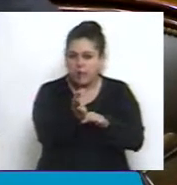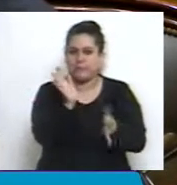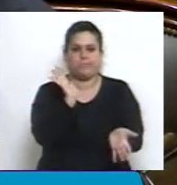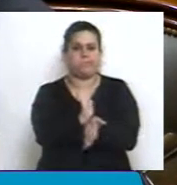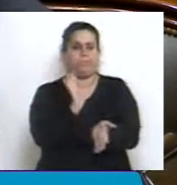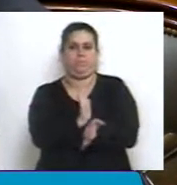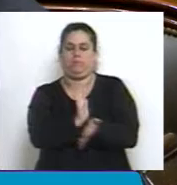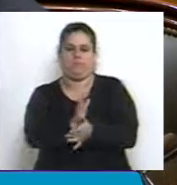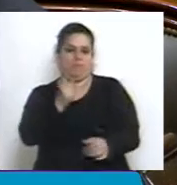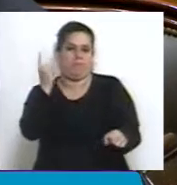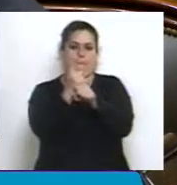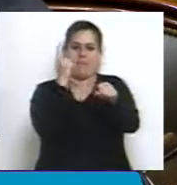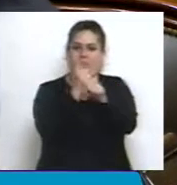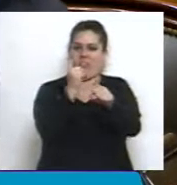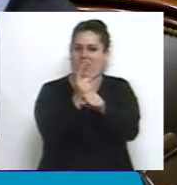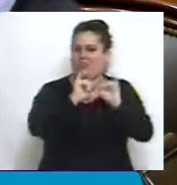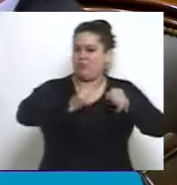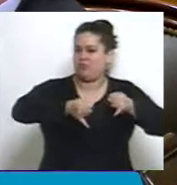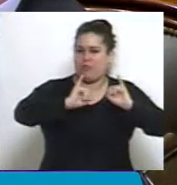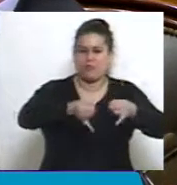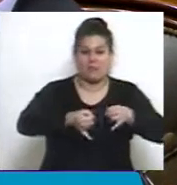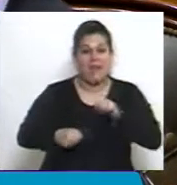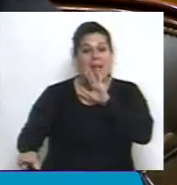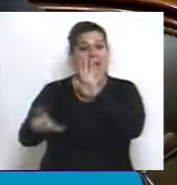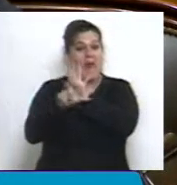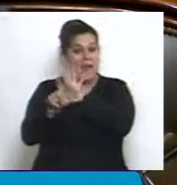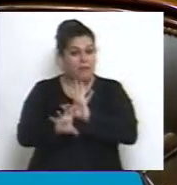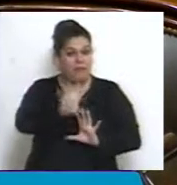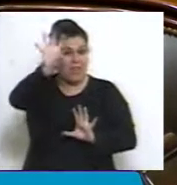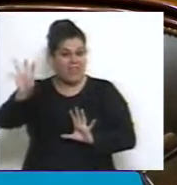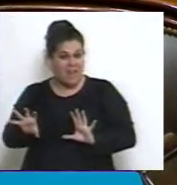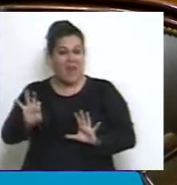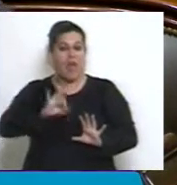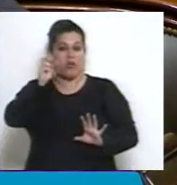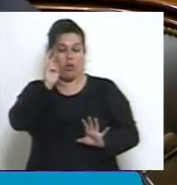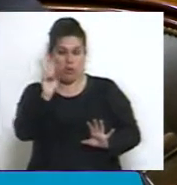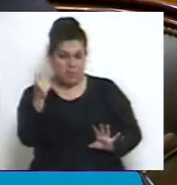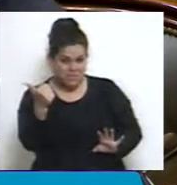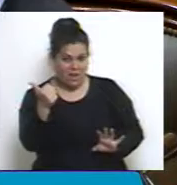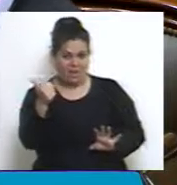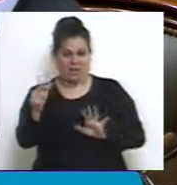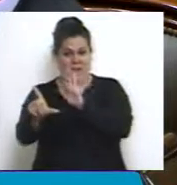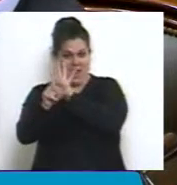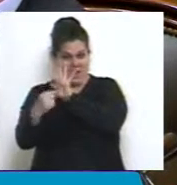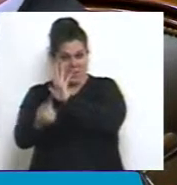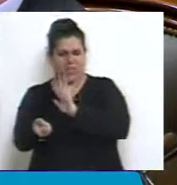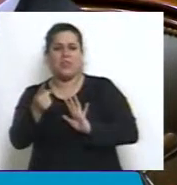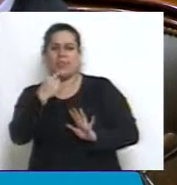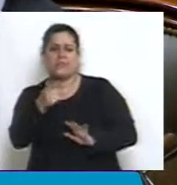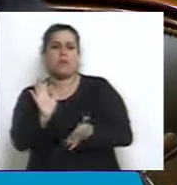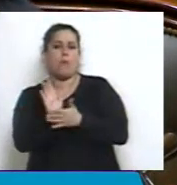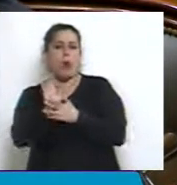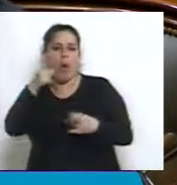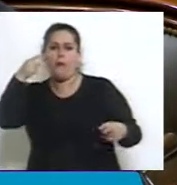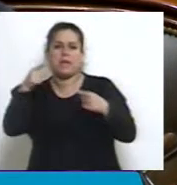claramente una prioridad. Mire, la ley federal de educación estableció en el año 2006 una meta importante de